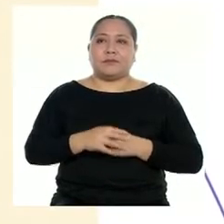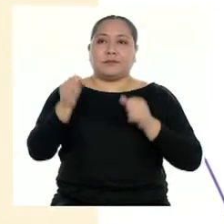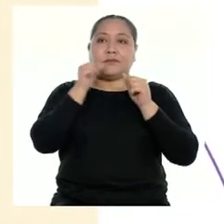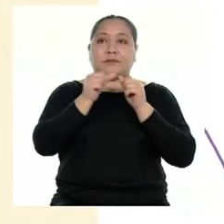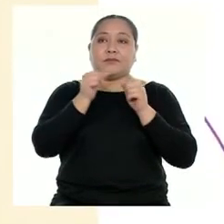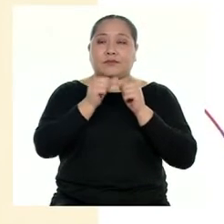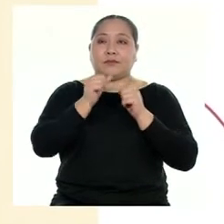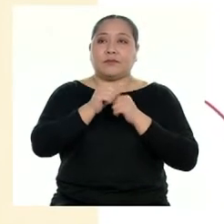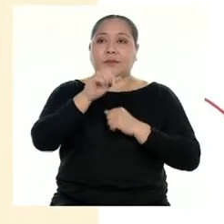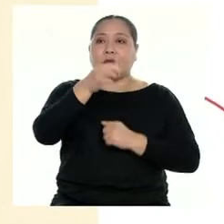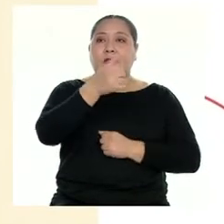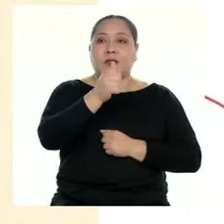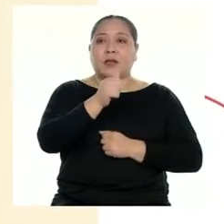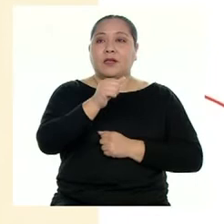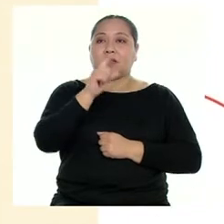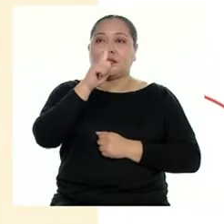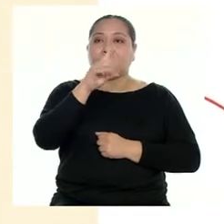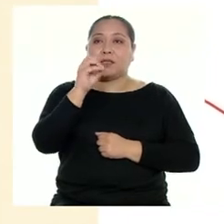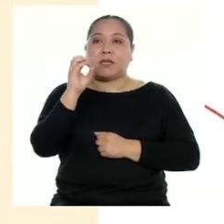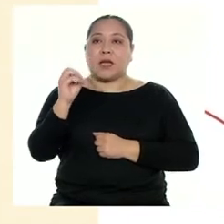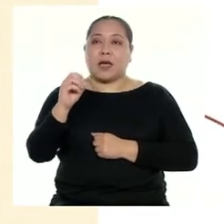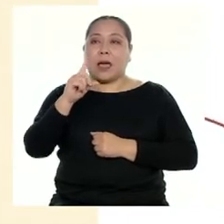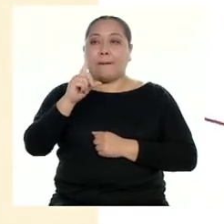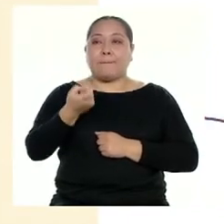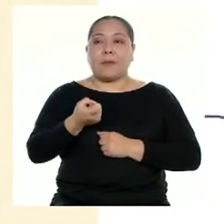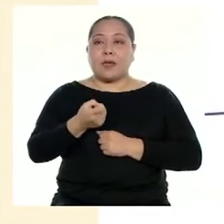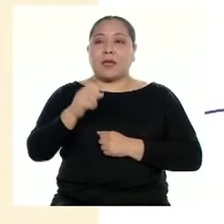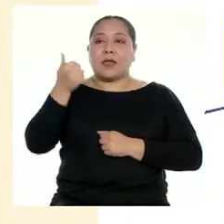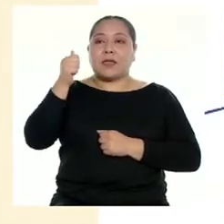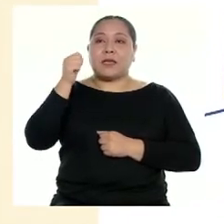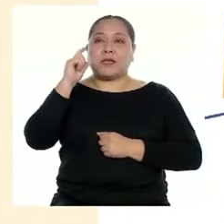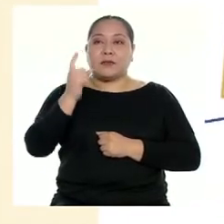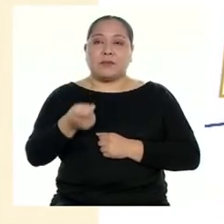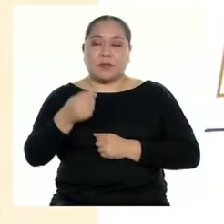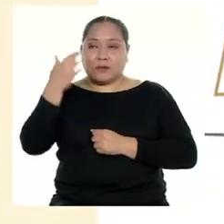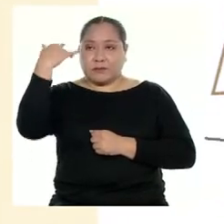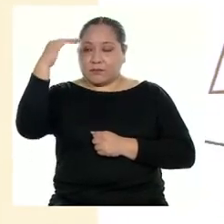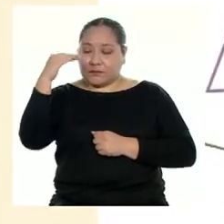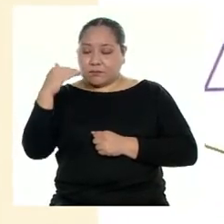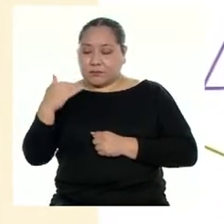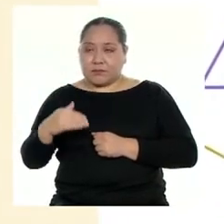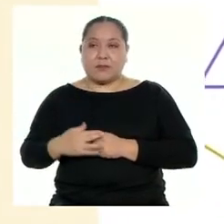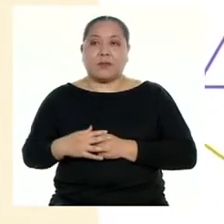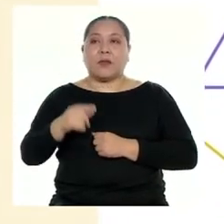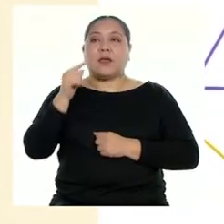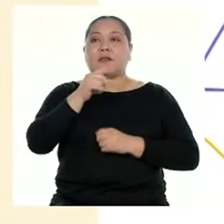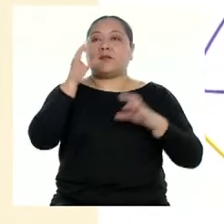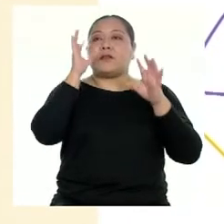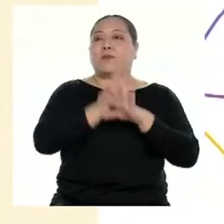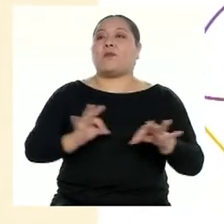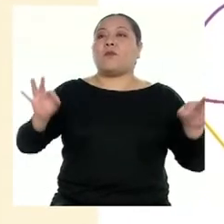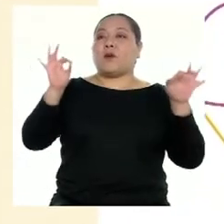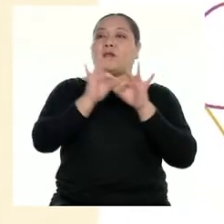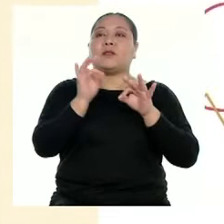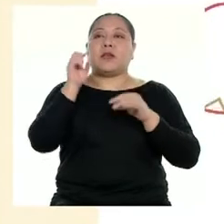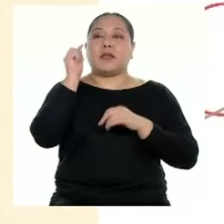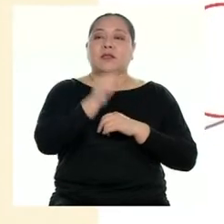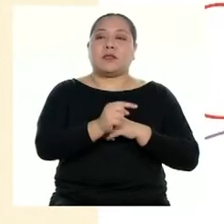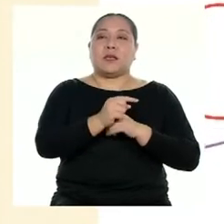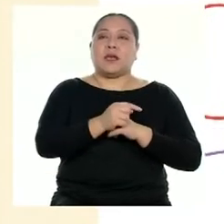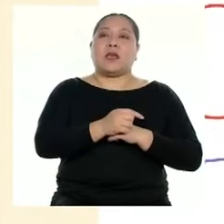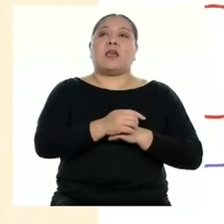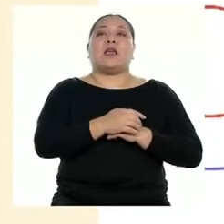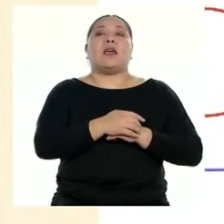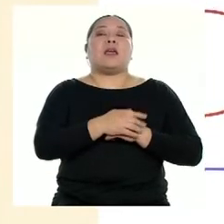números 10, 100, 1000, 10,000, etc. juegan un papel muy importante en las